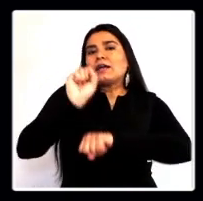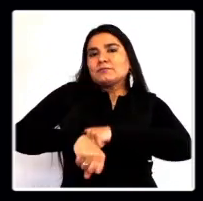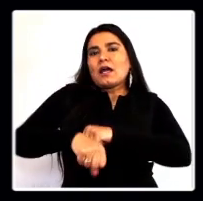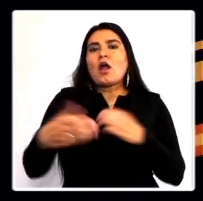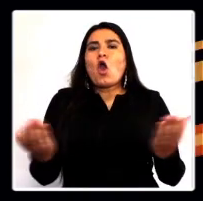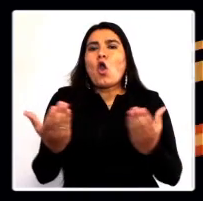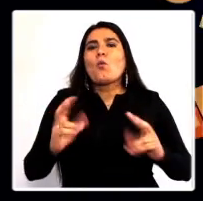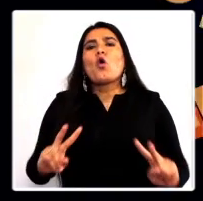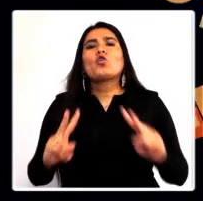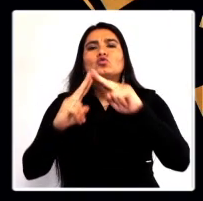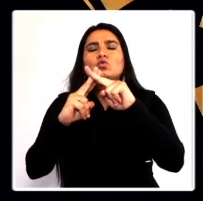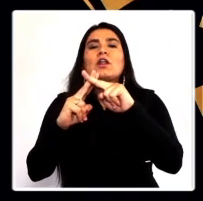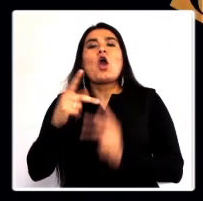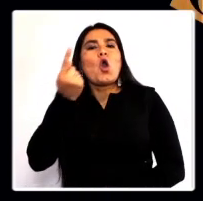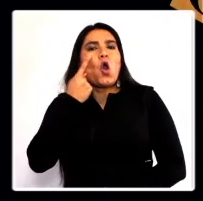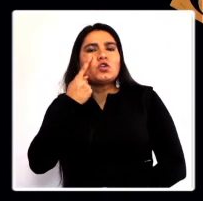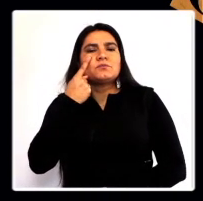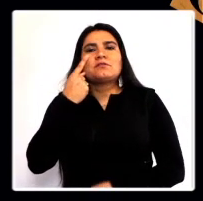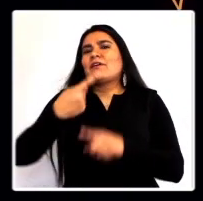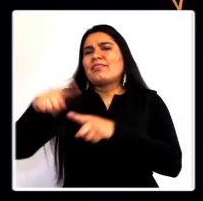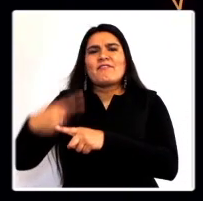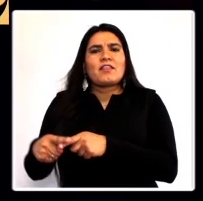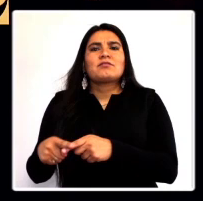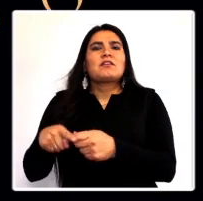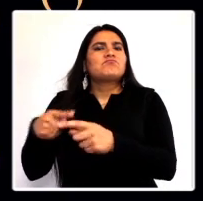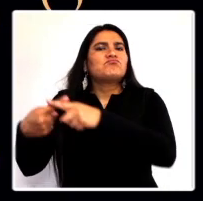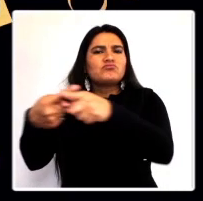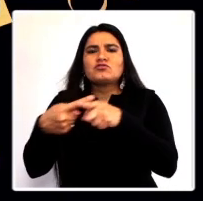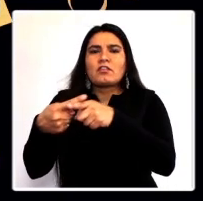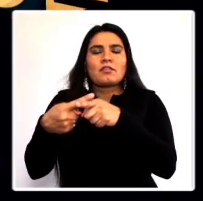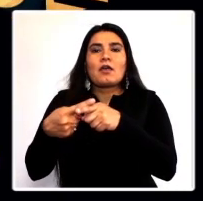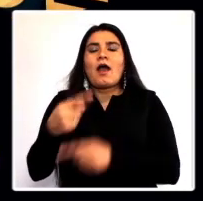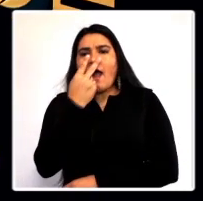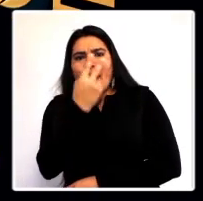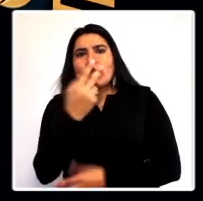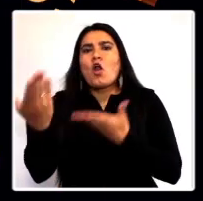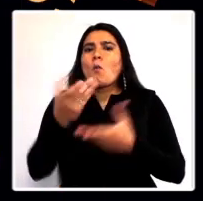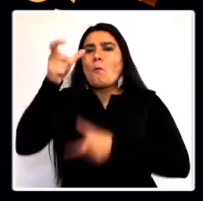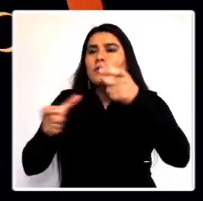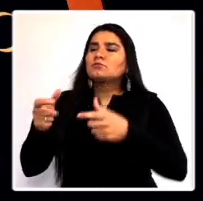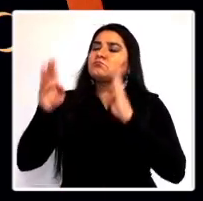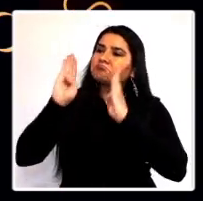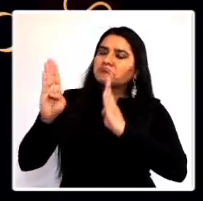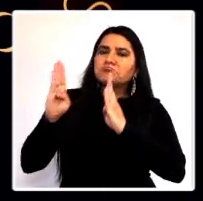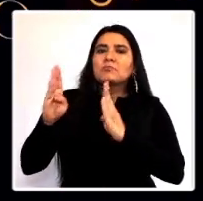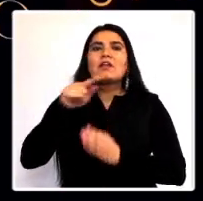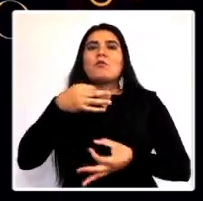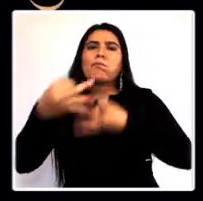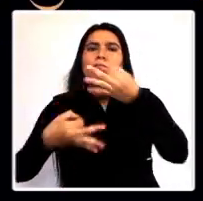admitir la capacidad constructora de conocimientos de cualquier categoría social, al escuchar las voces de quienes la integran,